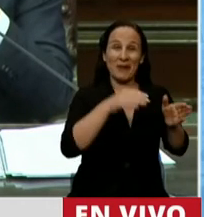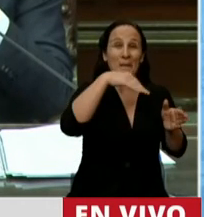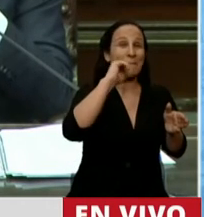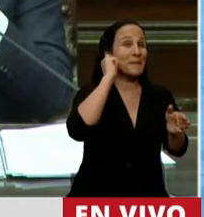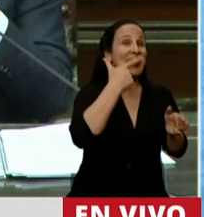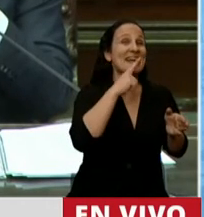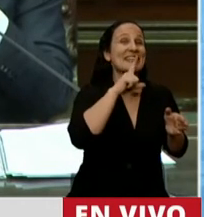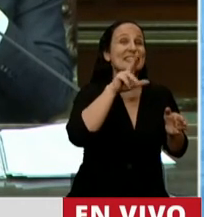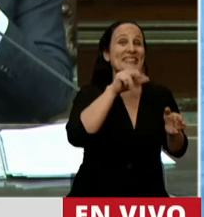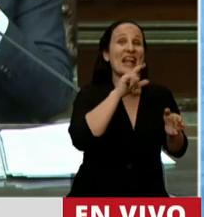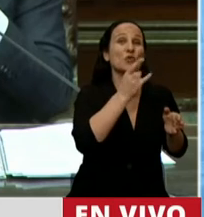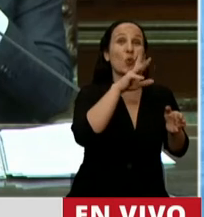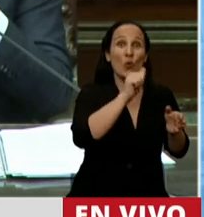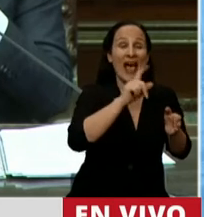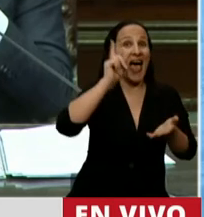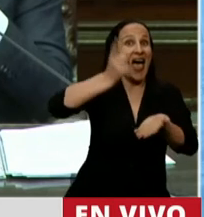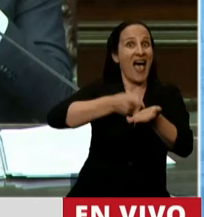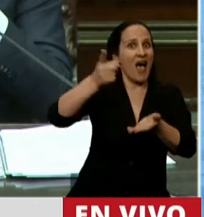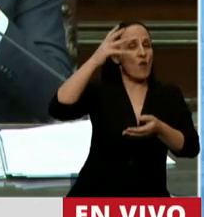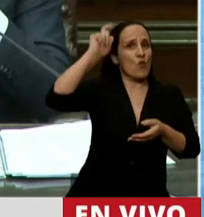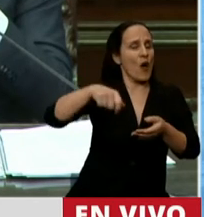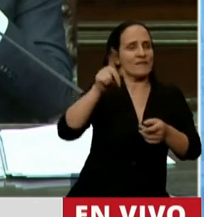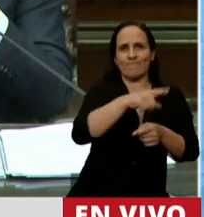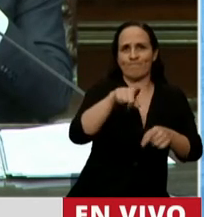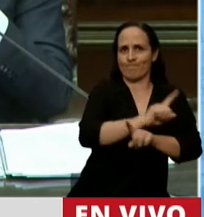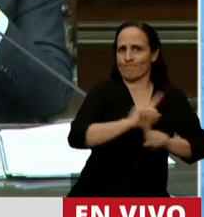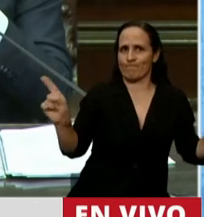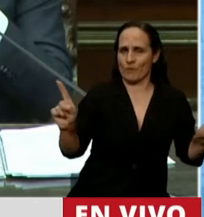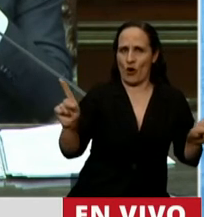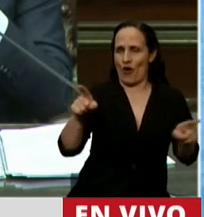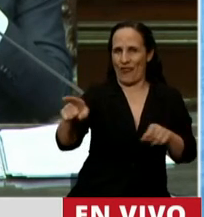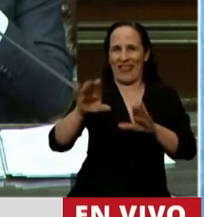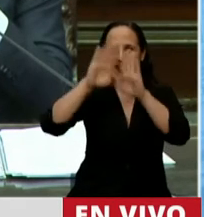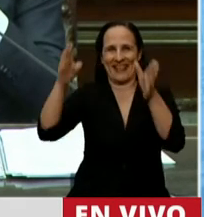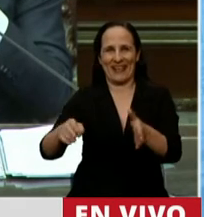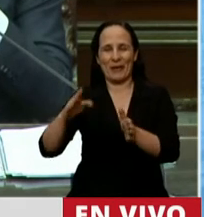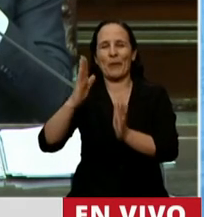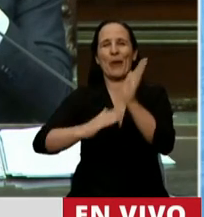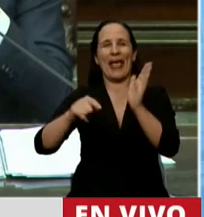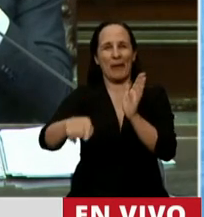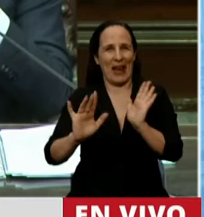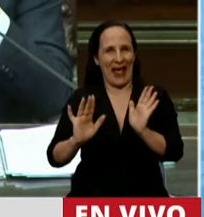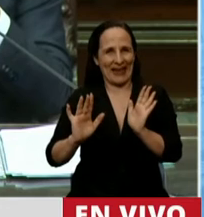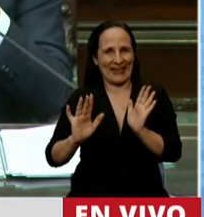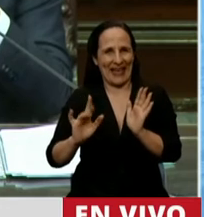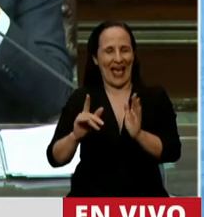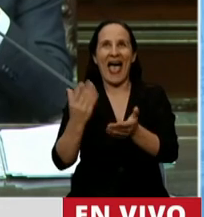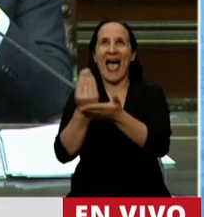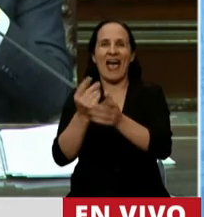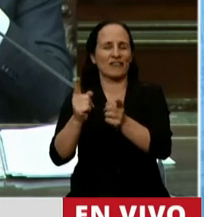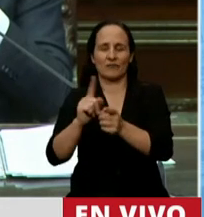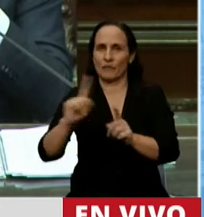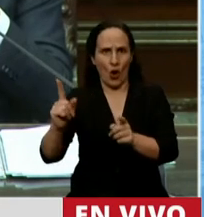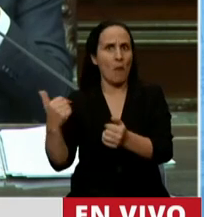no le ratificó su designación como juez federal al frente del Juzgado Federal de Bahía Blanca, cuyo pliego